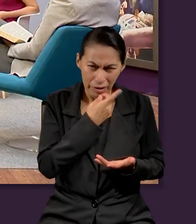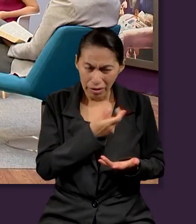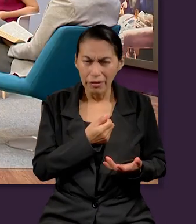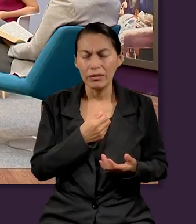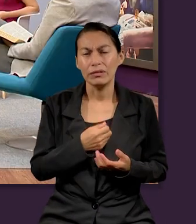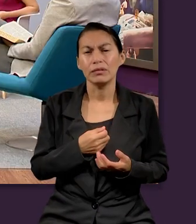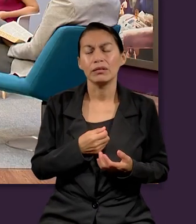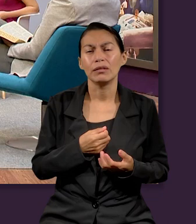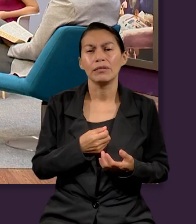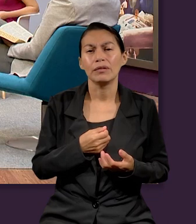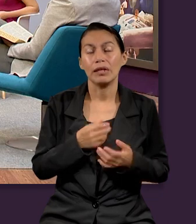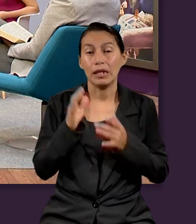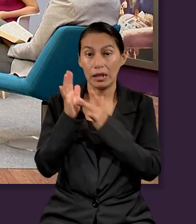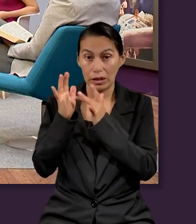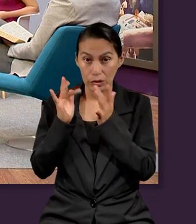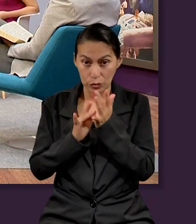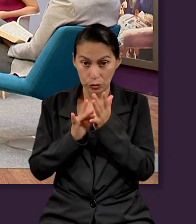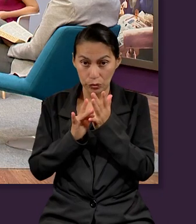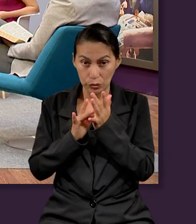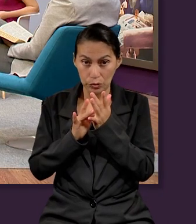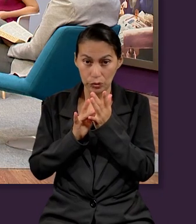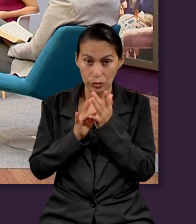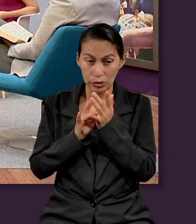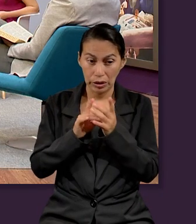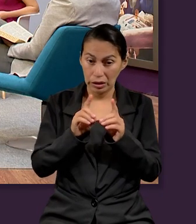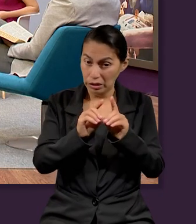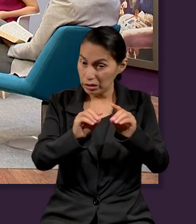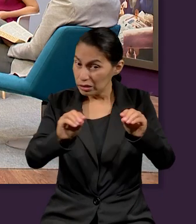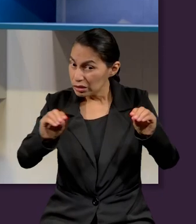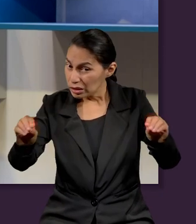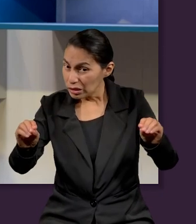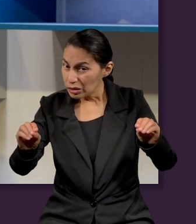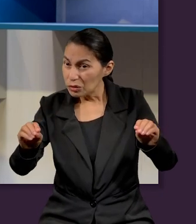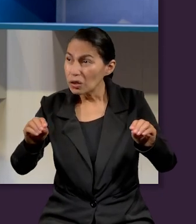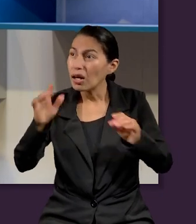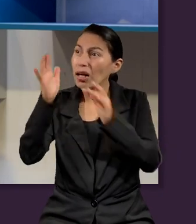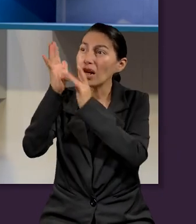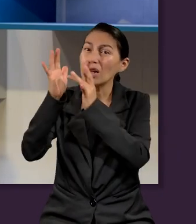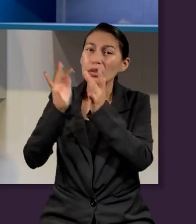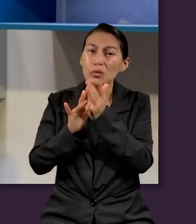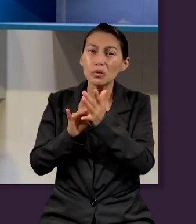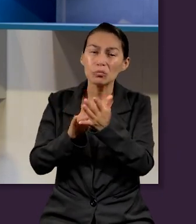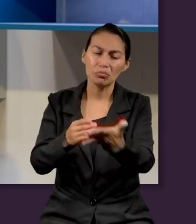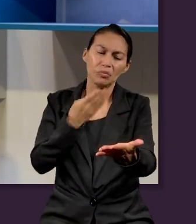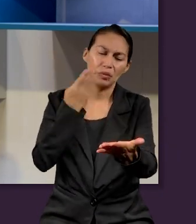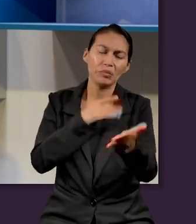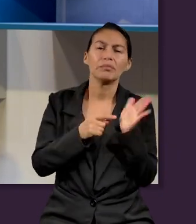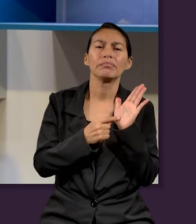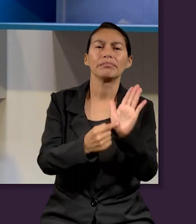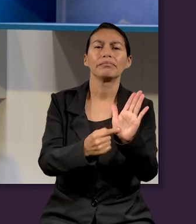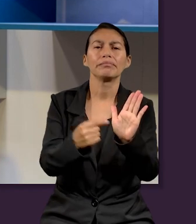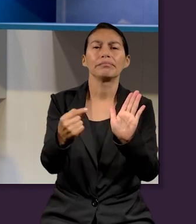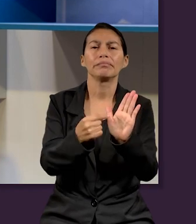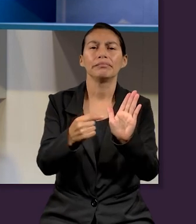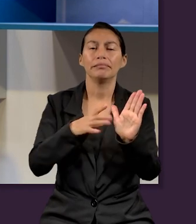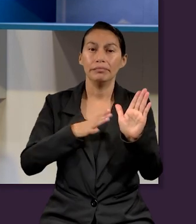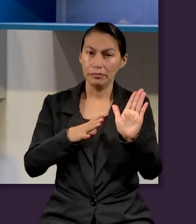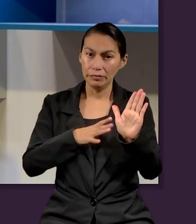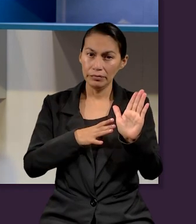que Jesús afrontó la tentación en el desierto. De esas tres poderosas tentaciones con un escrito está.